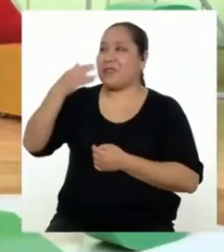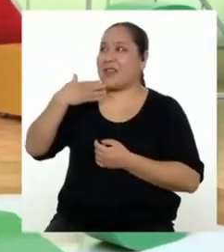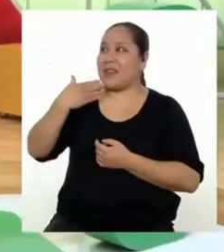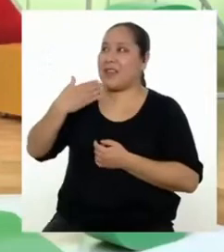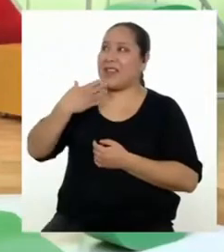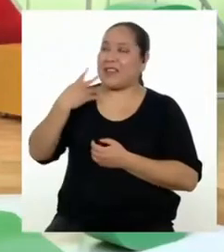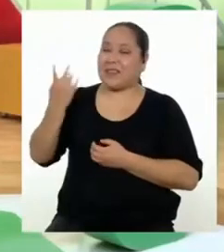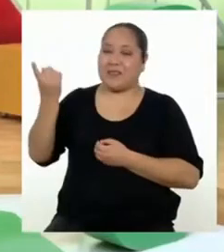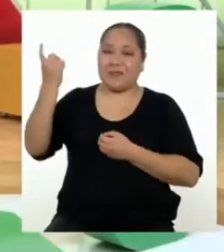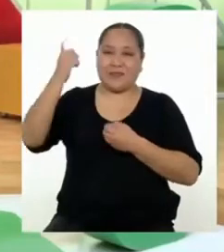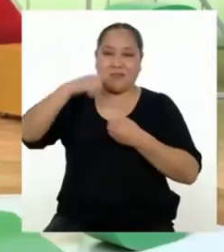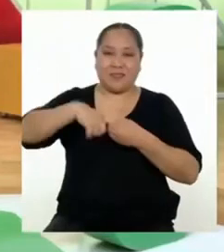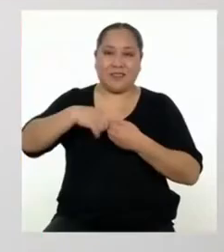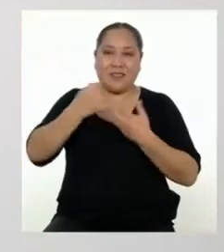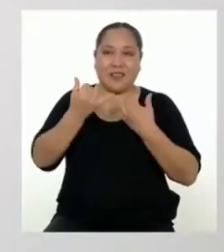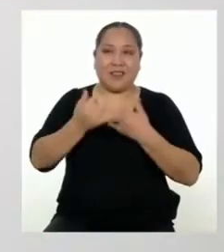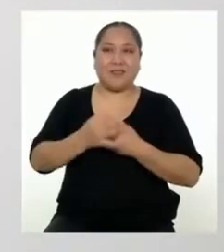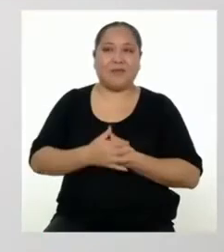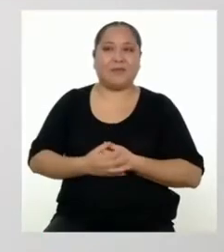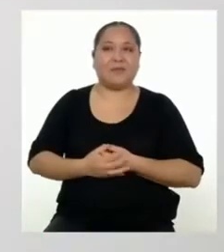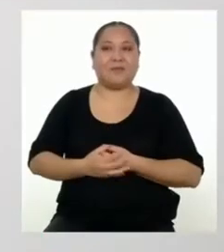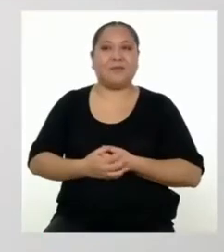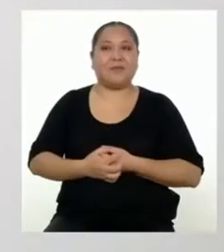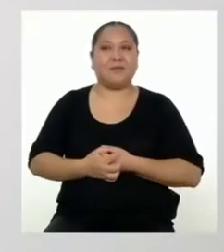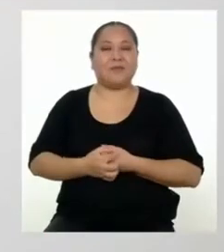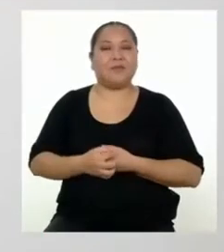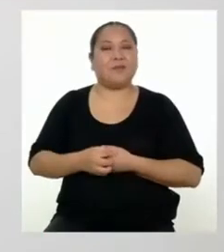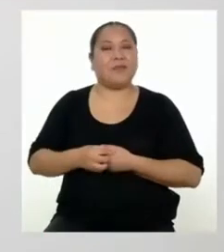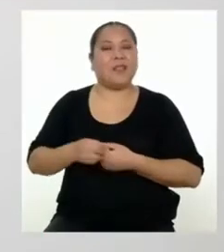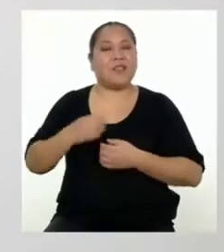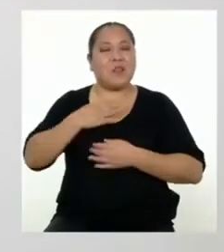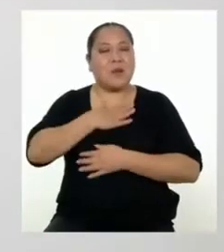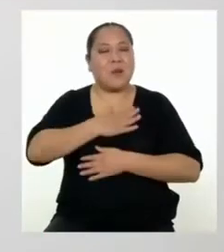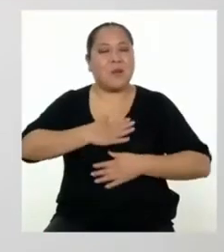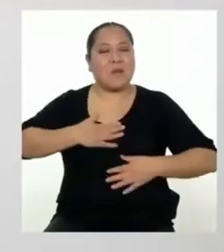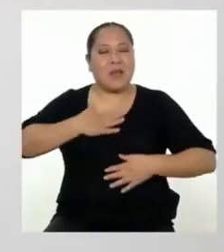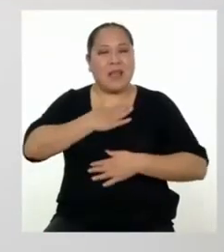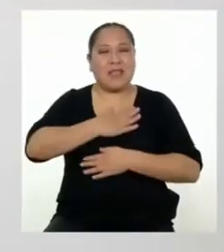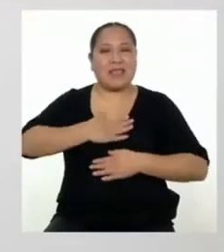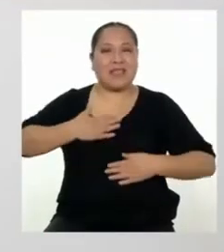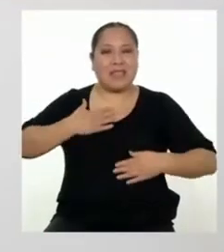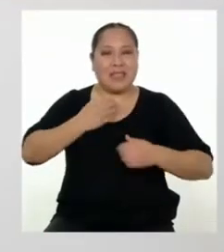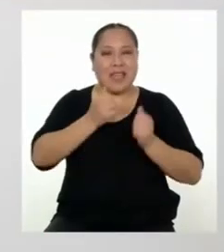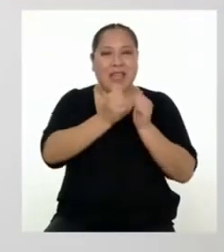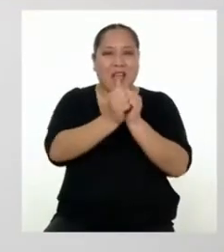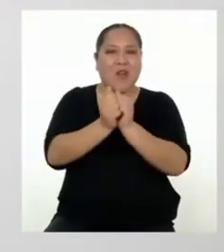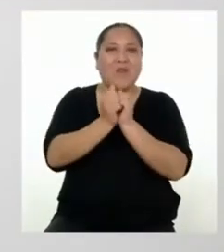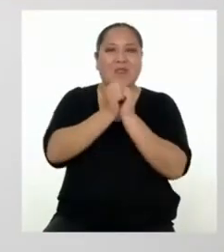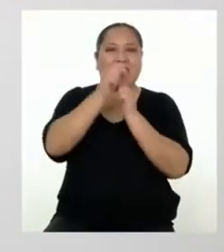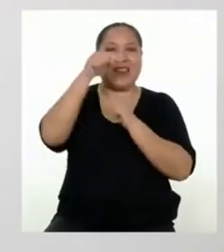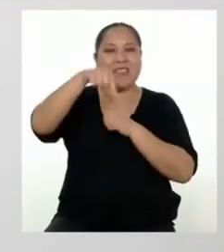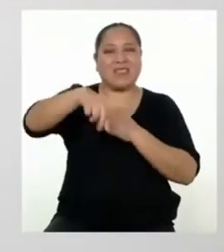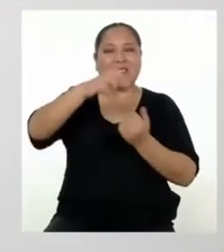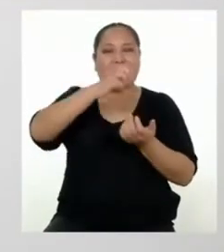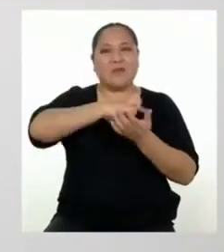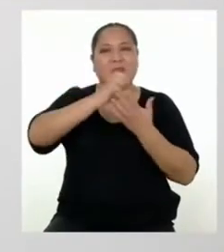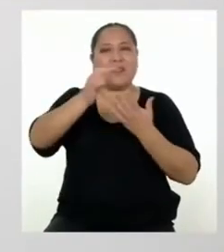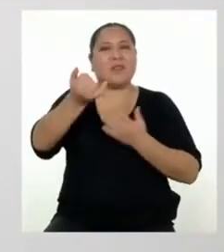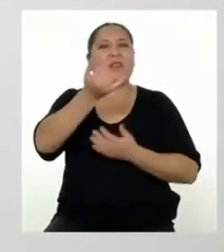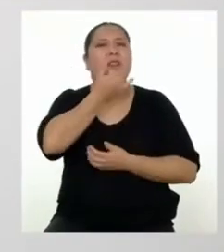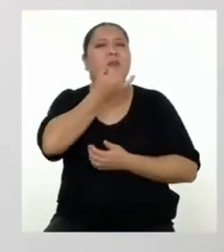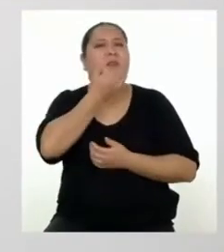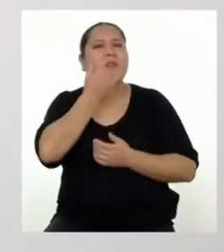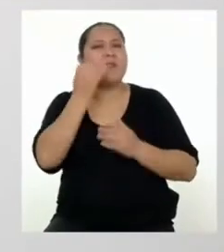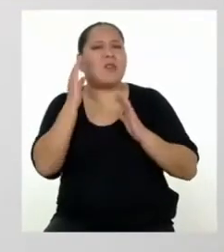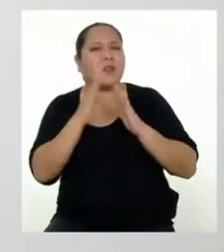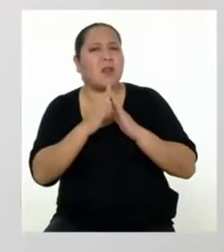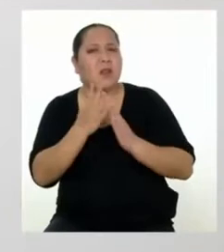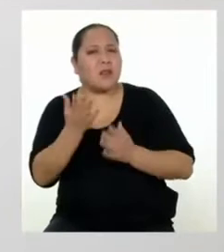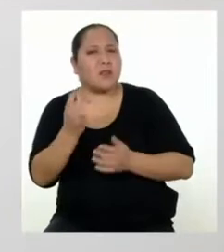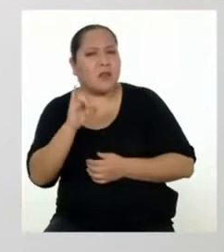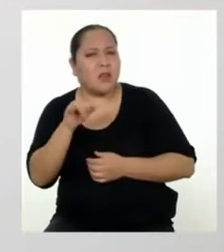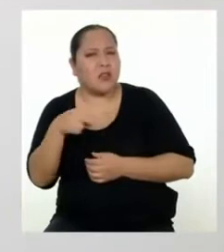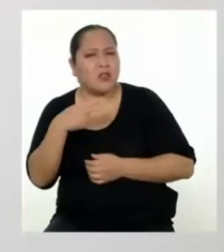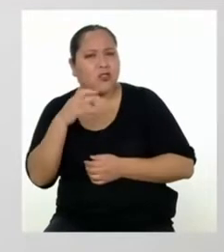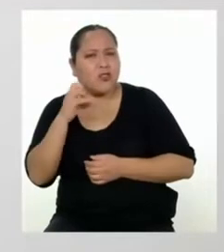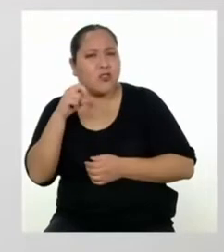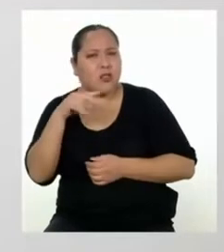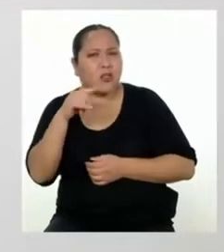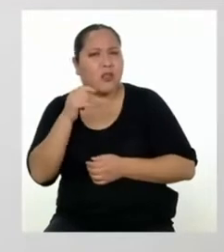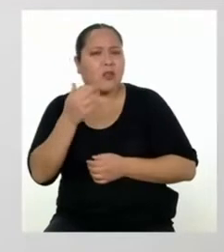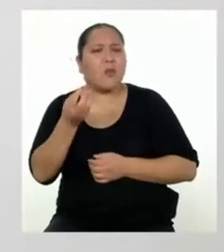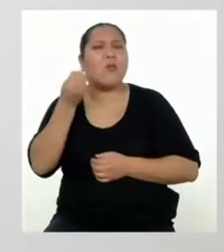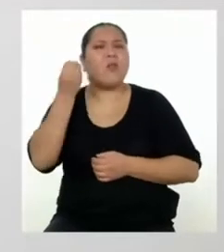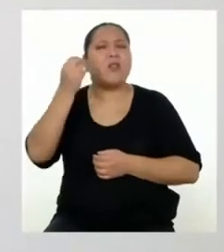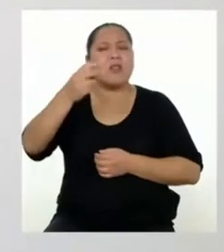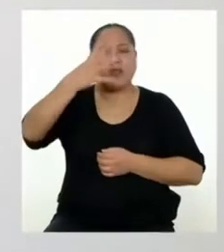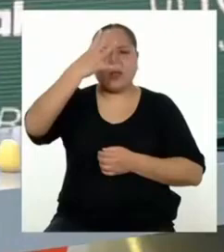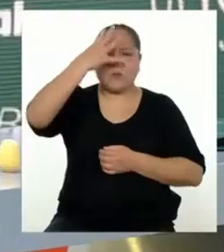Gracias por estar aquí el día de hoy. Es un placer acompañarte en este programa. ¿Qué te pasó en casa, Jonathan? ¿Por